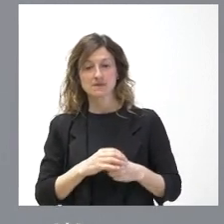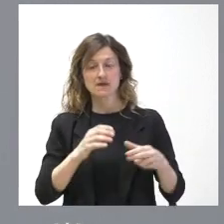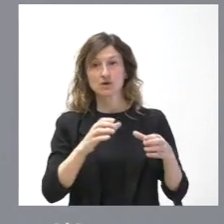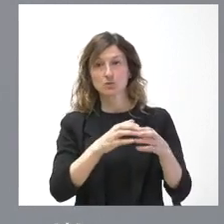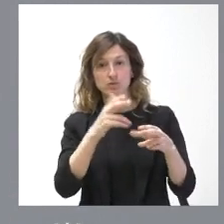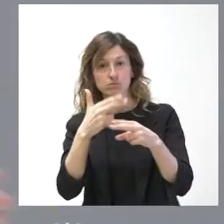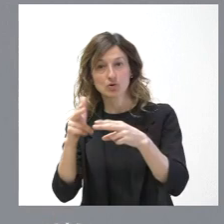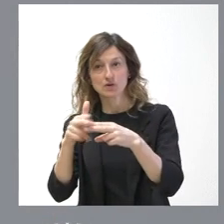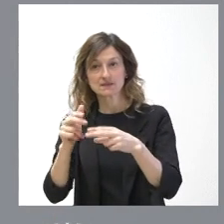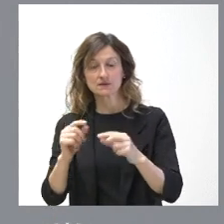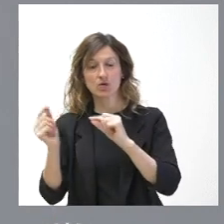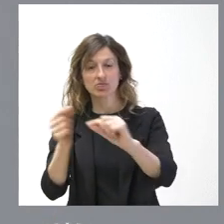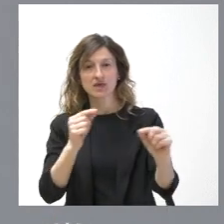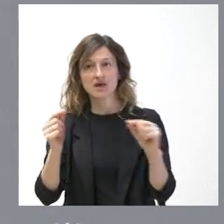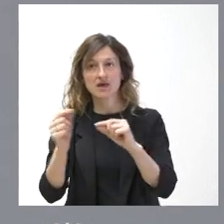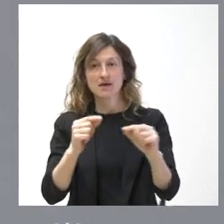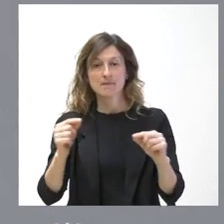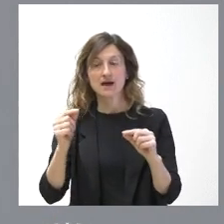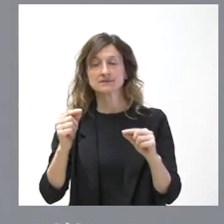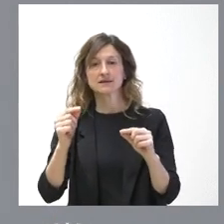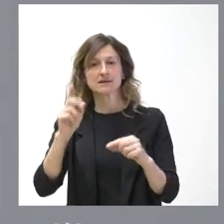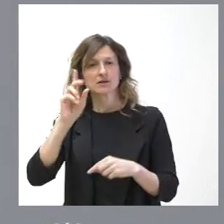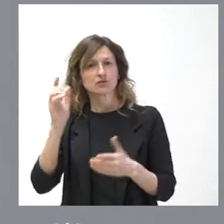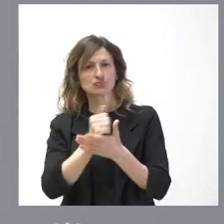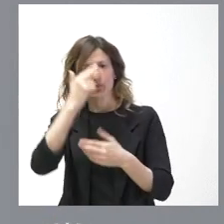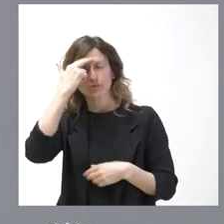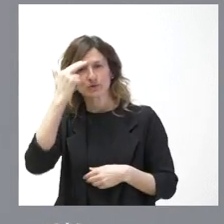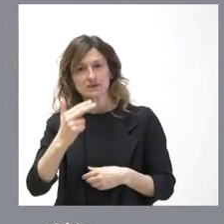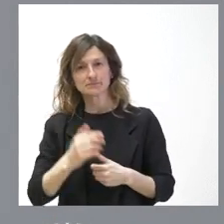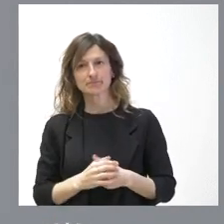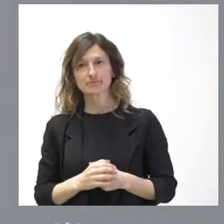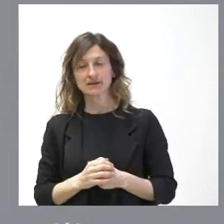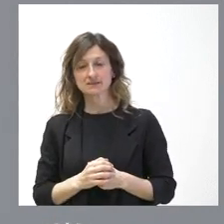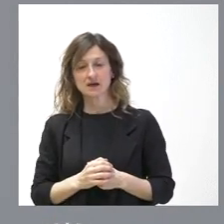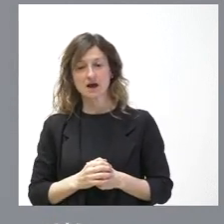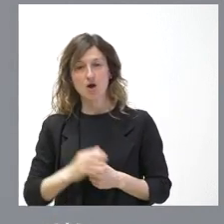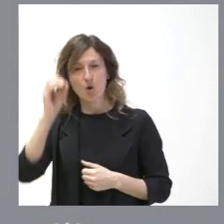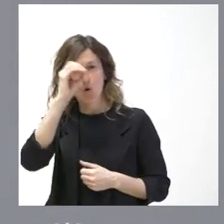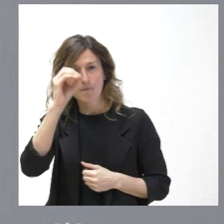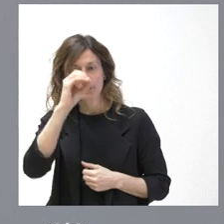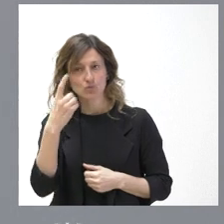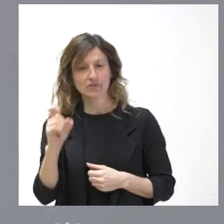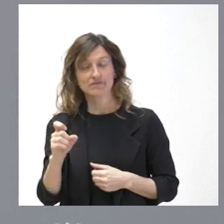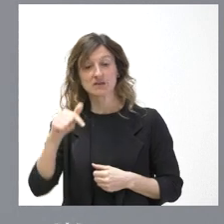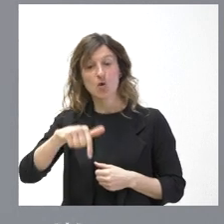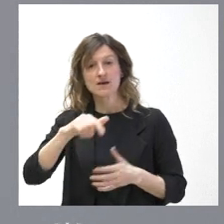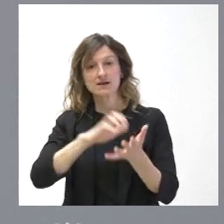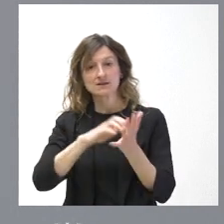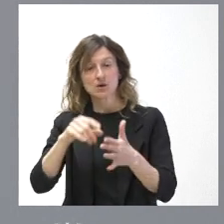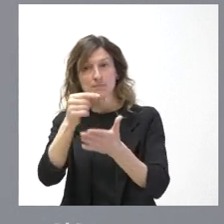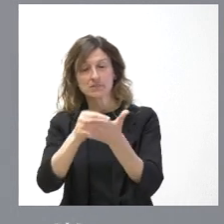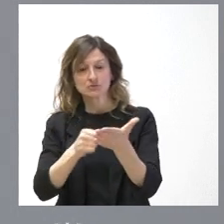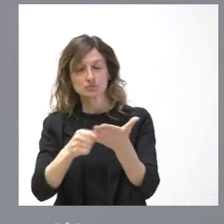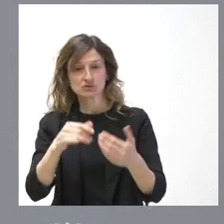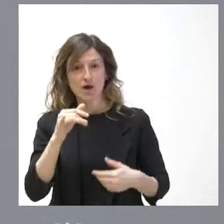pero más allá del debate parlamentario que, lógicamente, nosotros respetamos y que no entramos a valorar, lo importante es que hoy Castilla y León tiene un presupuesto